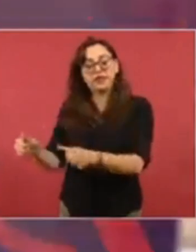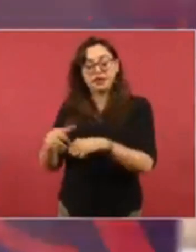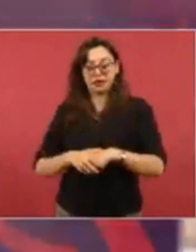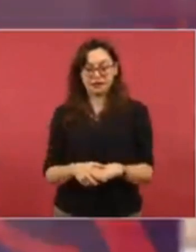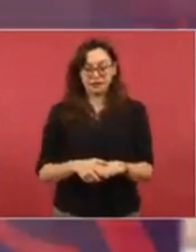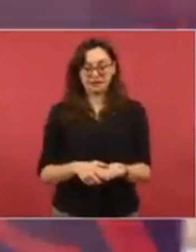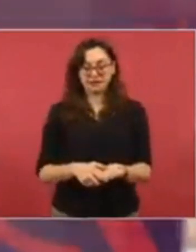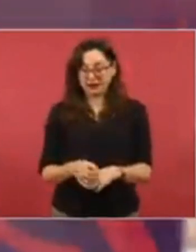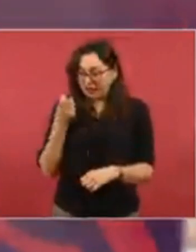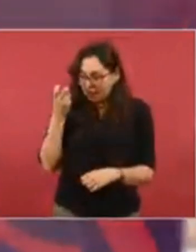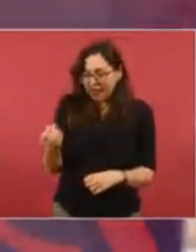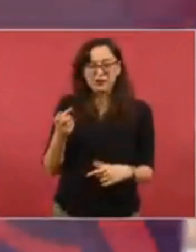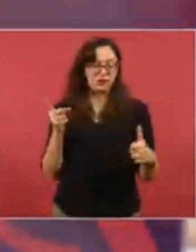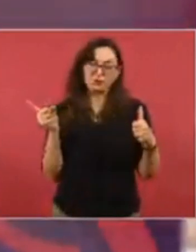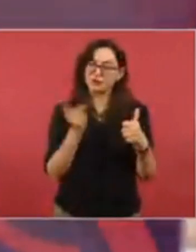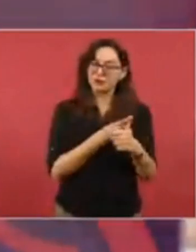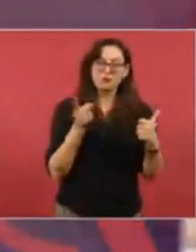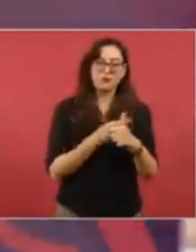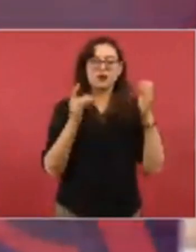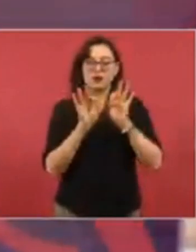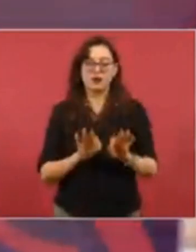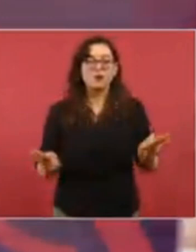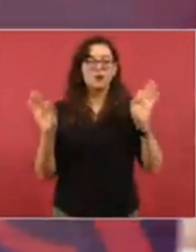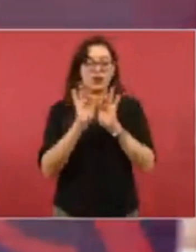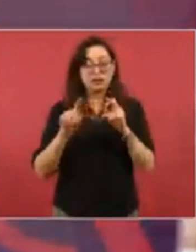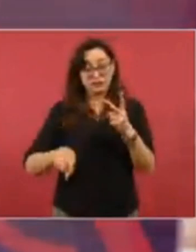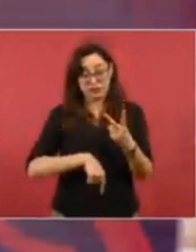valoremos la importancia